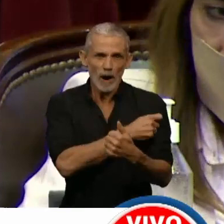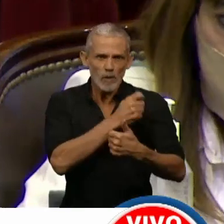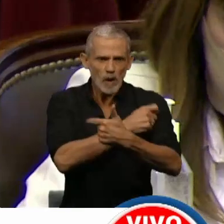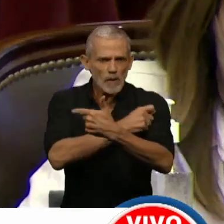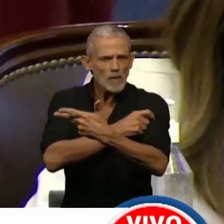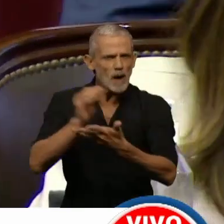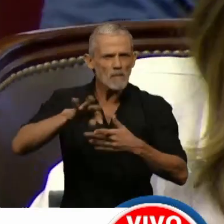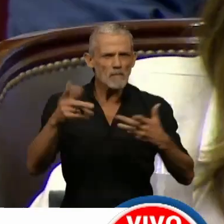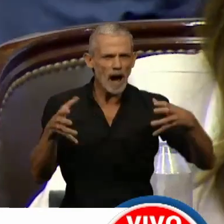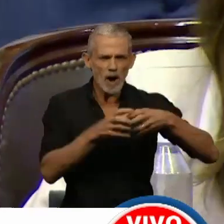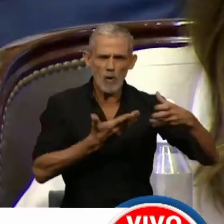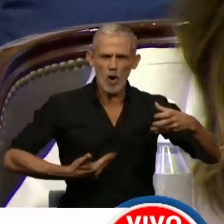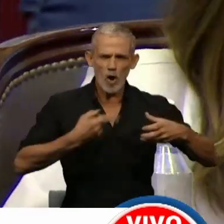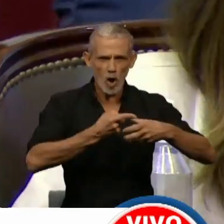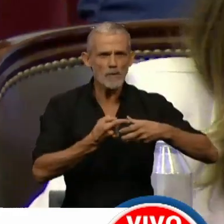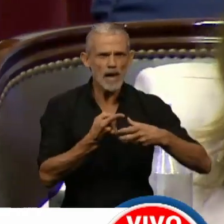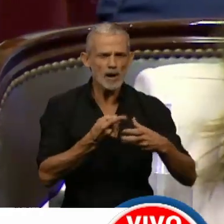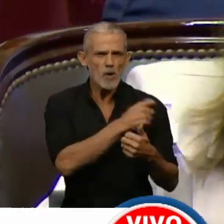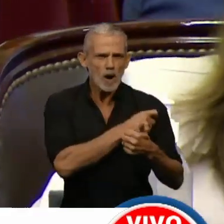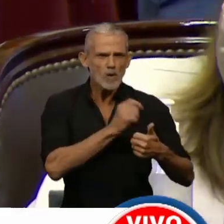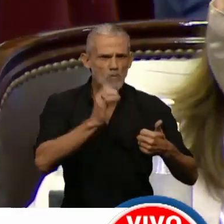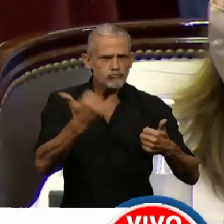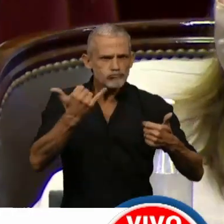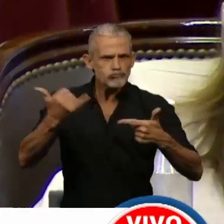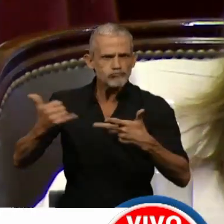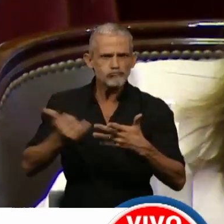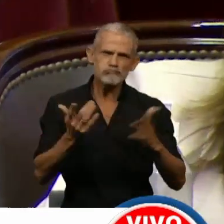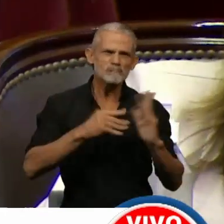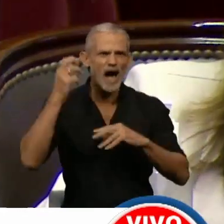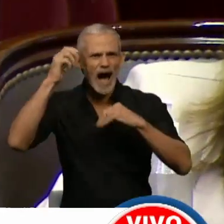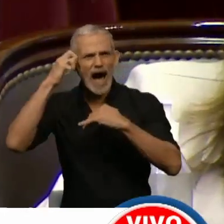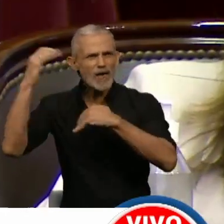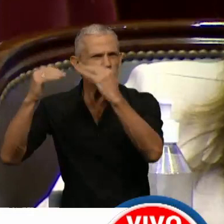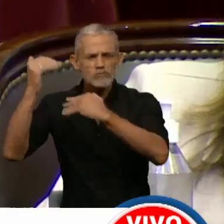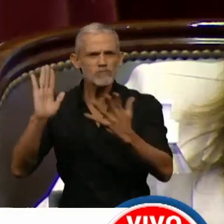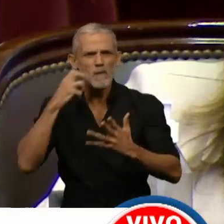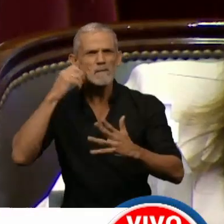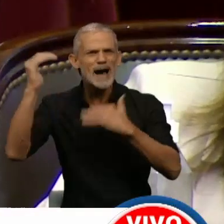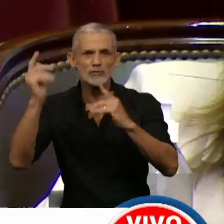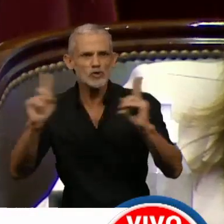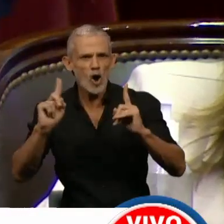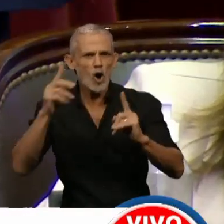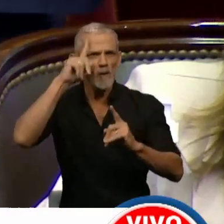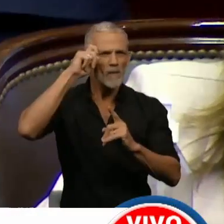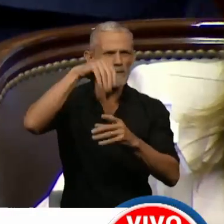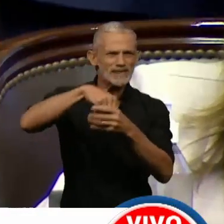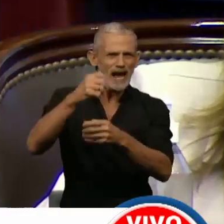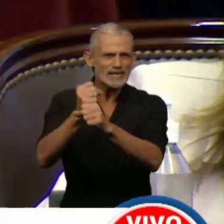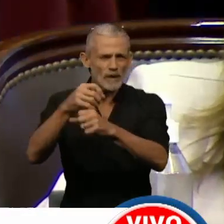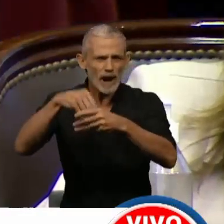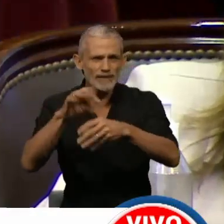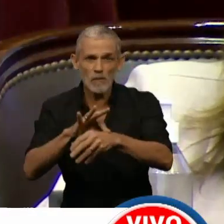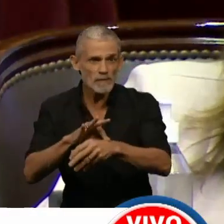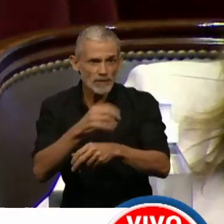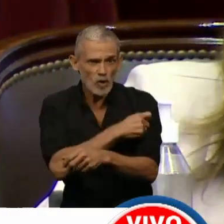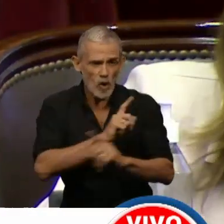de referentes del oficialismo, que acceden a la vacuna mucho antes que nuestros adultos mayores, que nuestro personal de salud, que todas